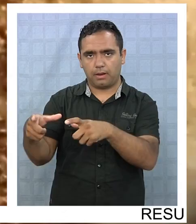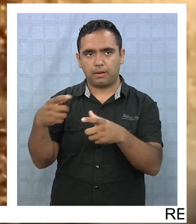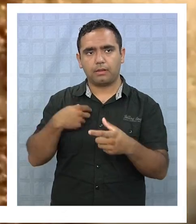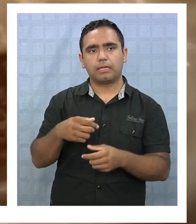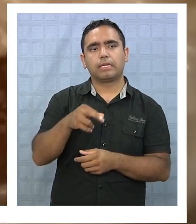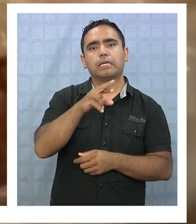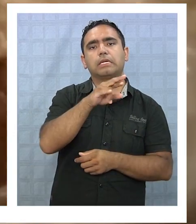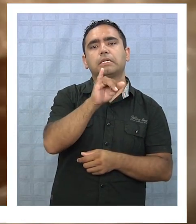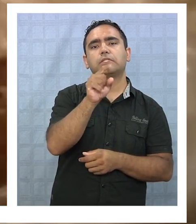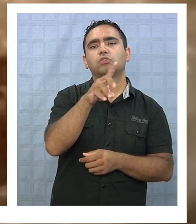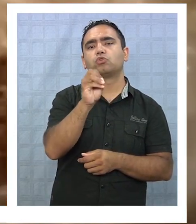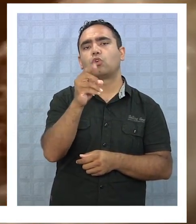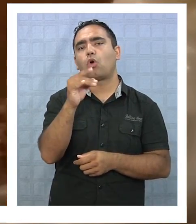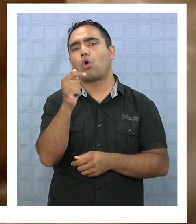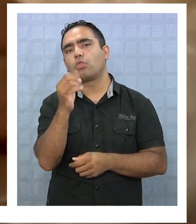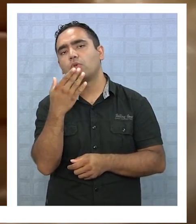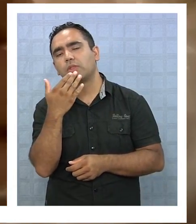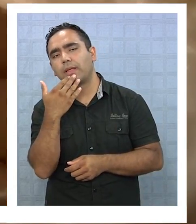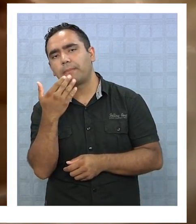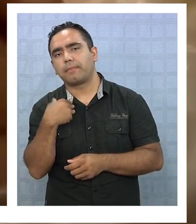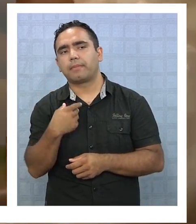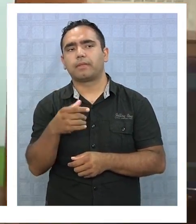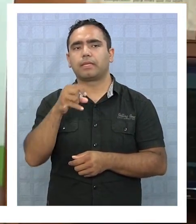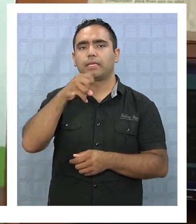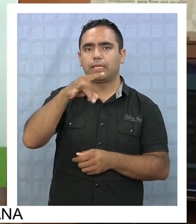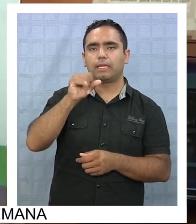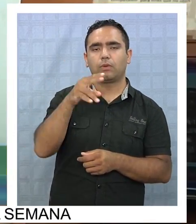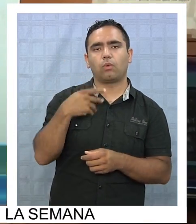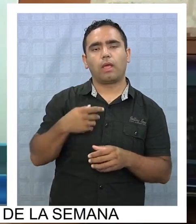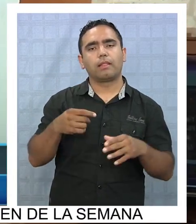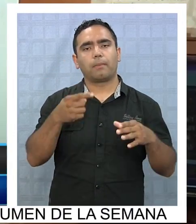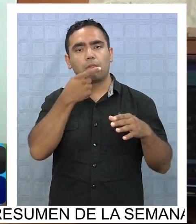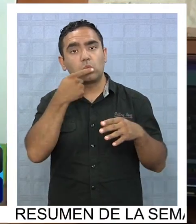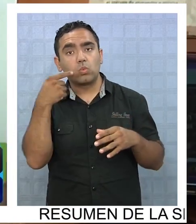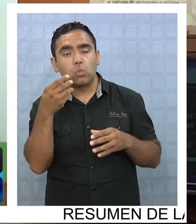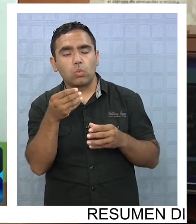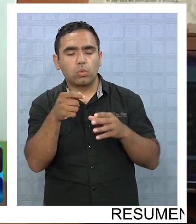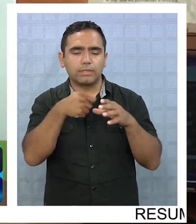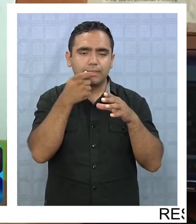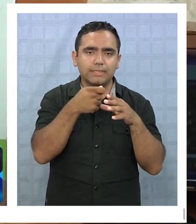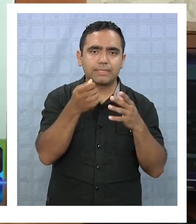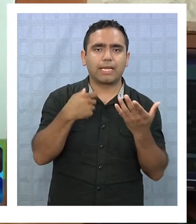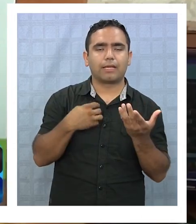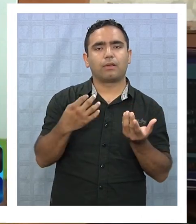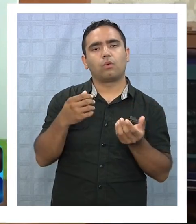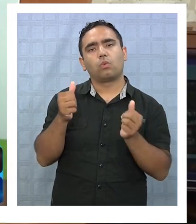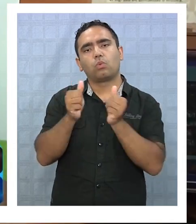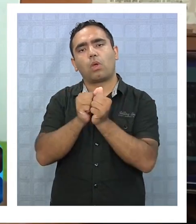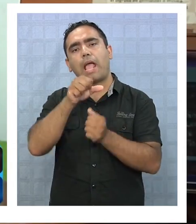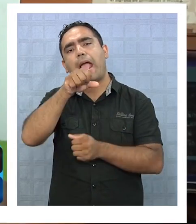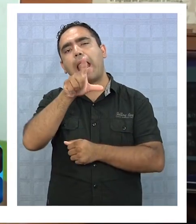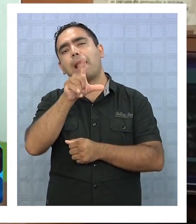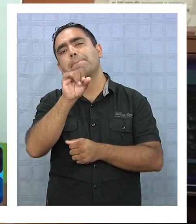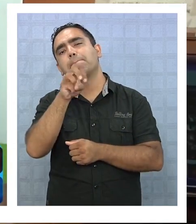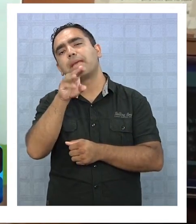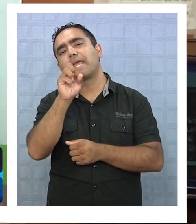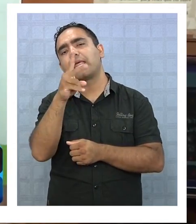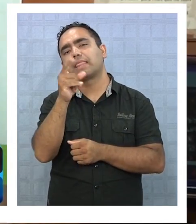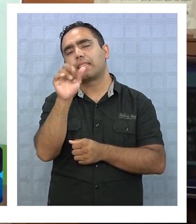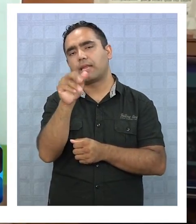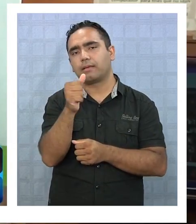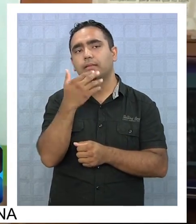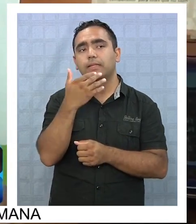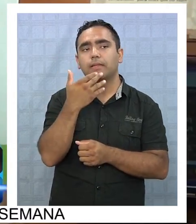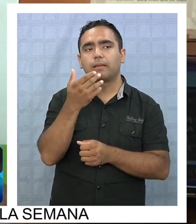risotto con quinoa, entre otras variantes. Postres de quinoa, con almendra, con distintas cosas. Ahora la semana